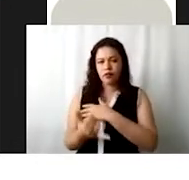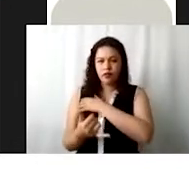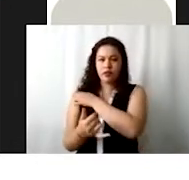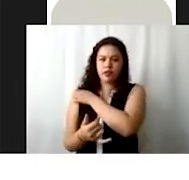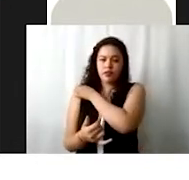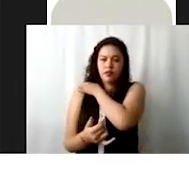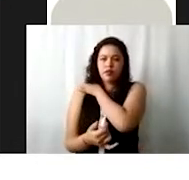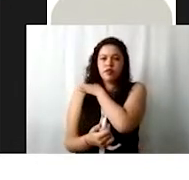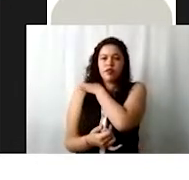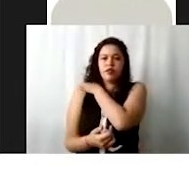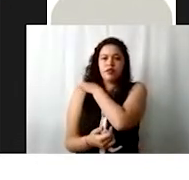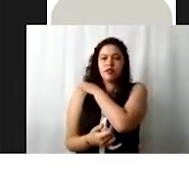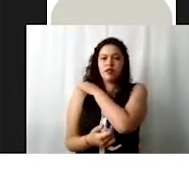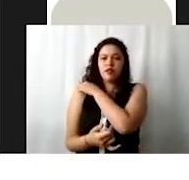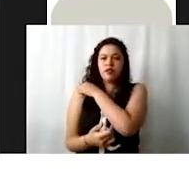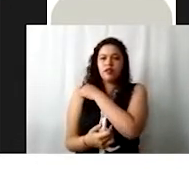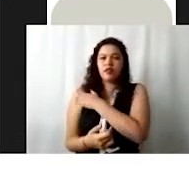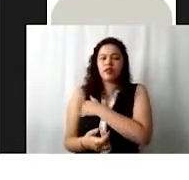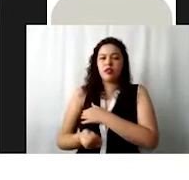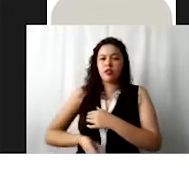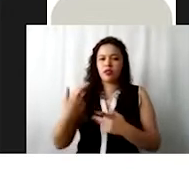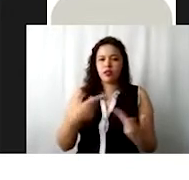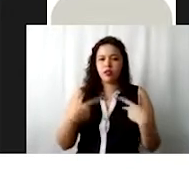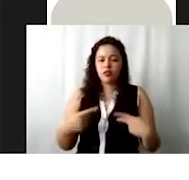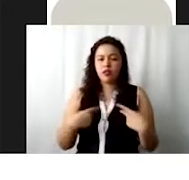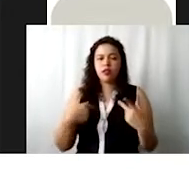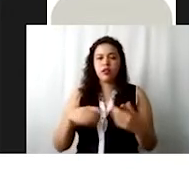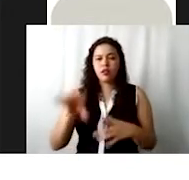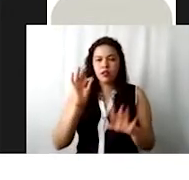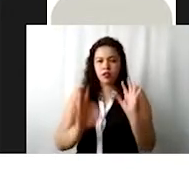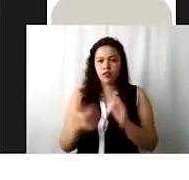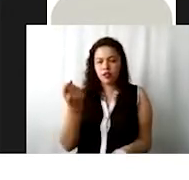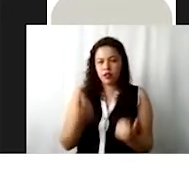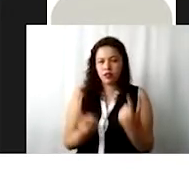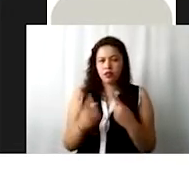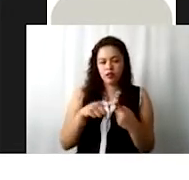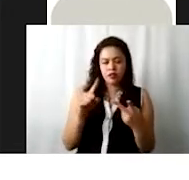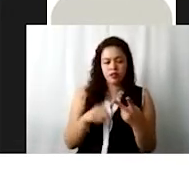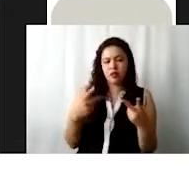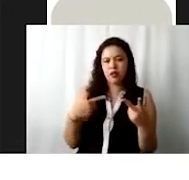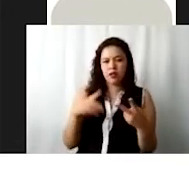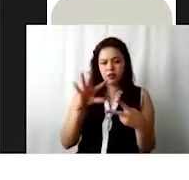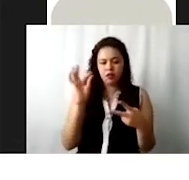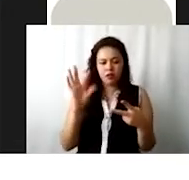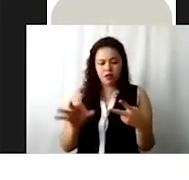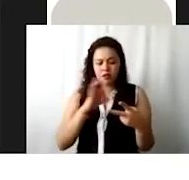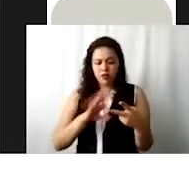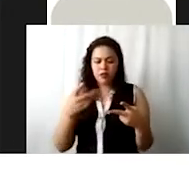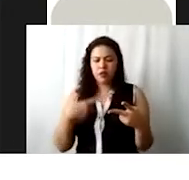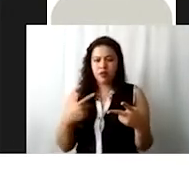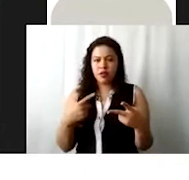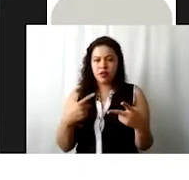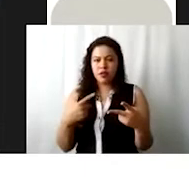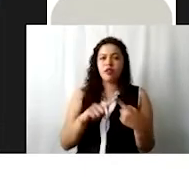personas. Ajá. Solo puedo elegir alguna de las dos opciones que aparecen aquí. Personas o